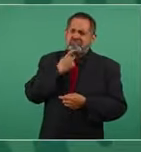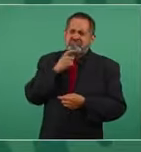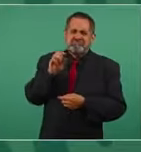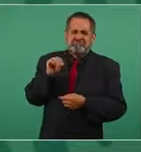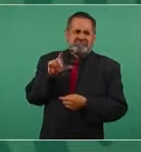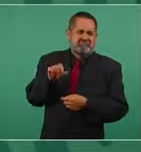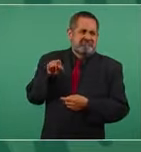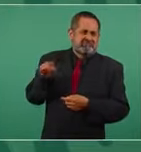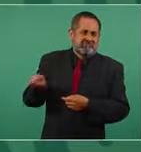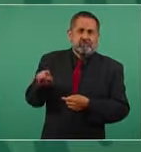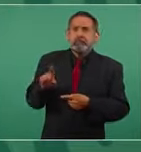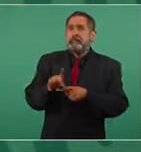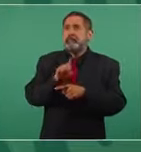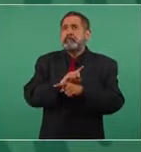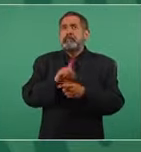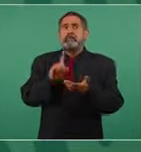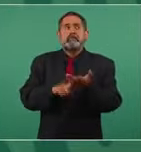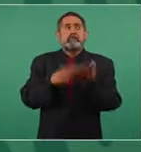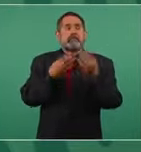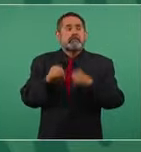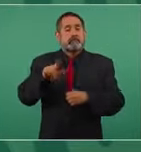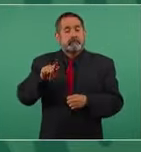de 1978